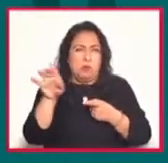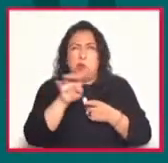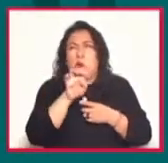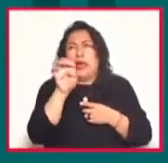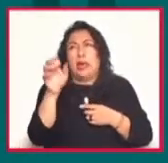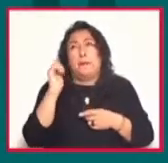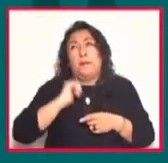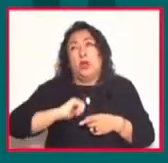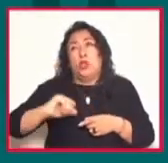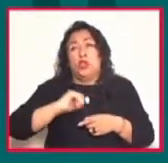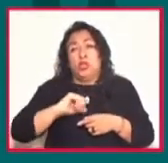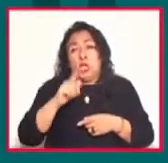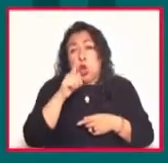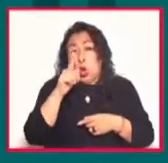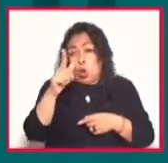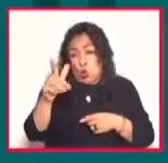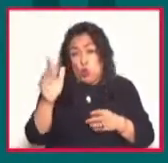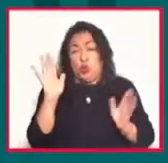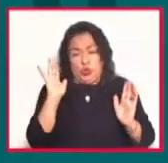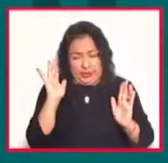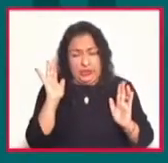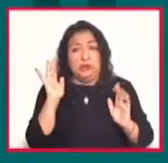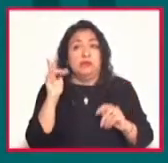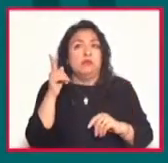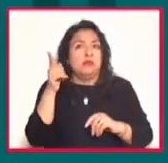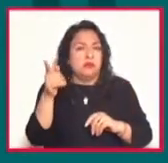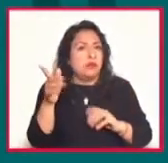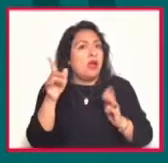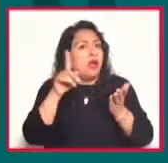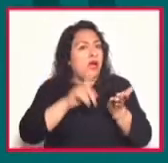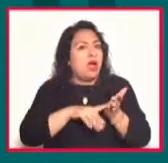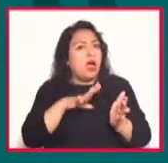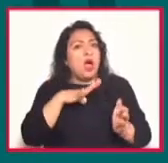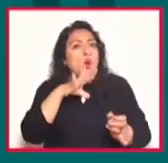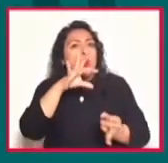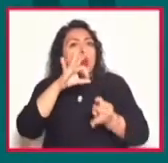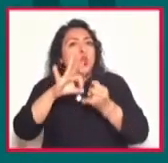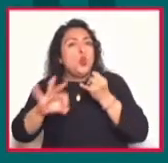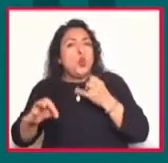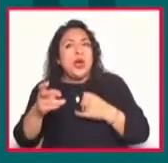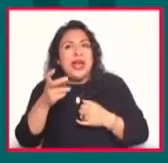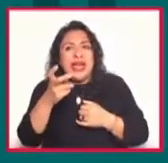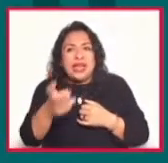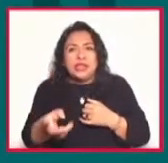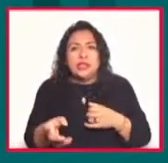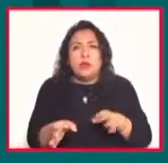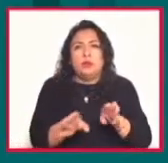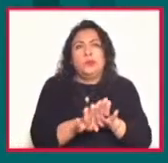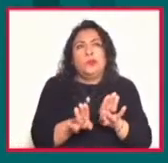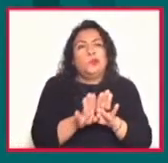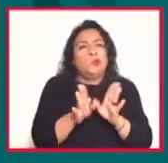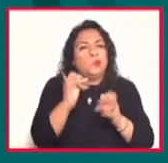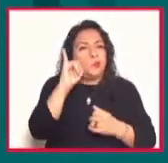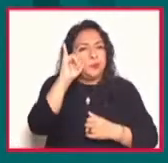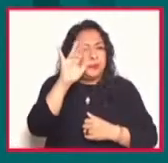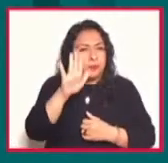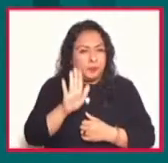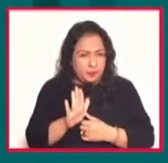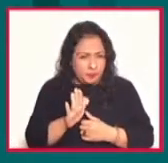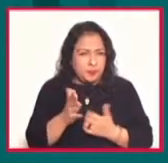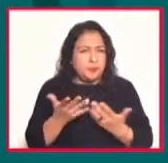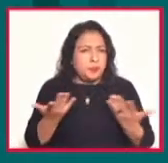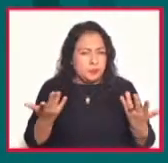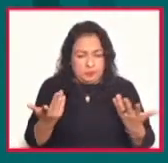siglo de las luces, es ya la construcción final de esa imagen de una